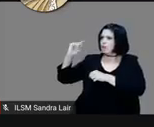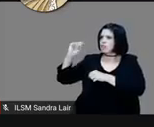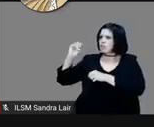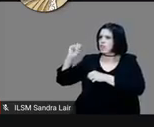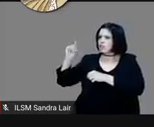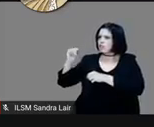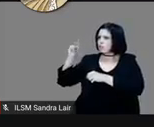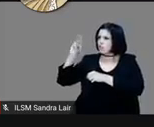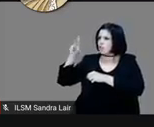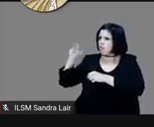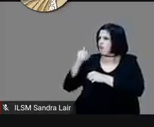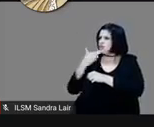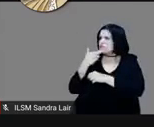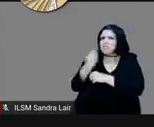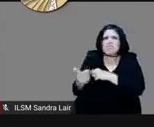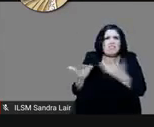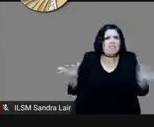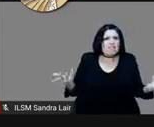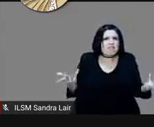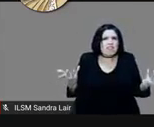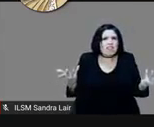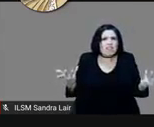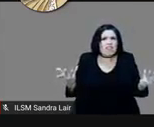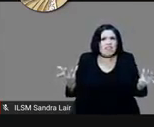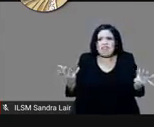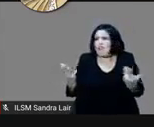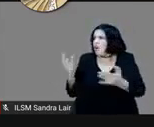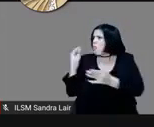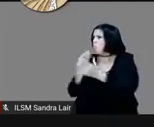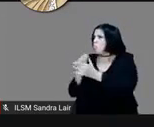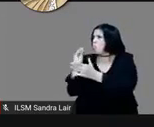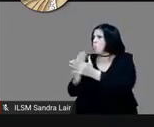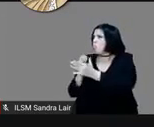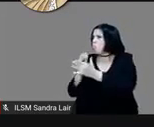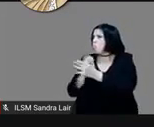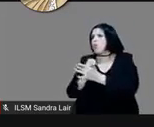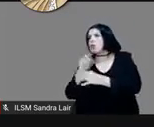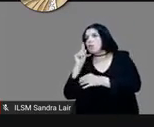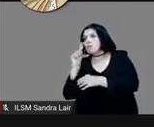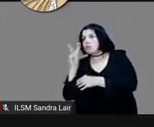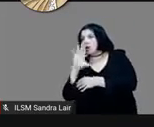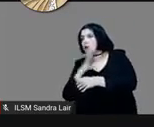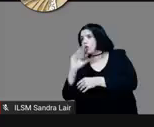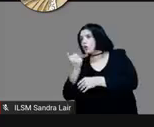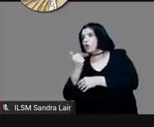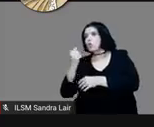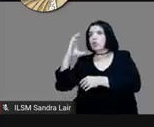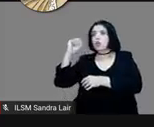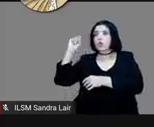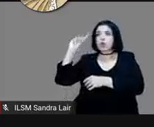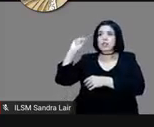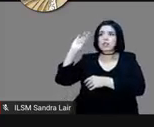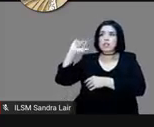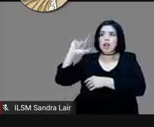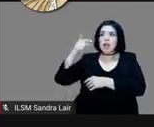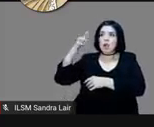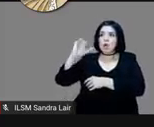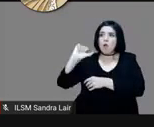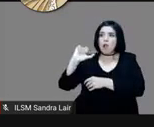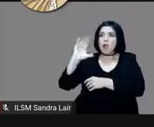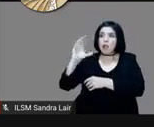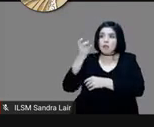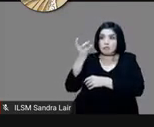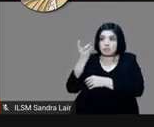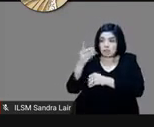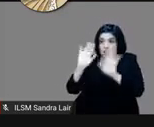porque ya tienen otro señor que es Cuitláhuac, pues ya resulta un estorbo. Empiezan a planear la